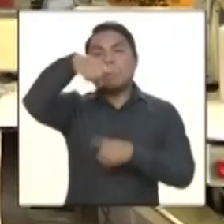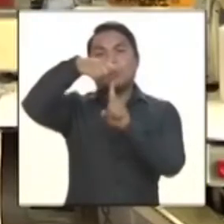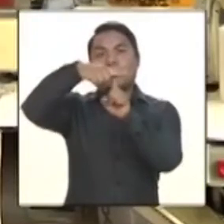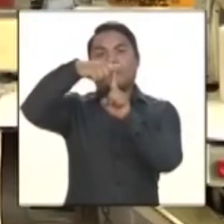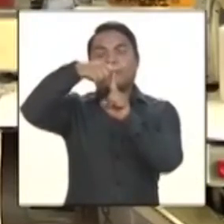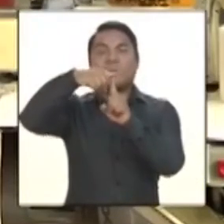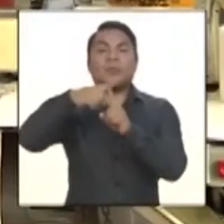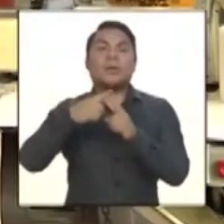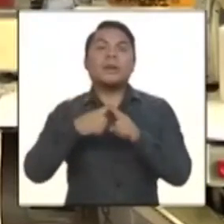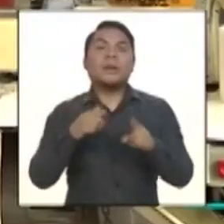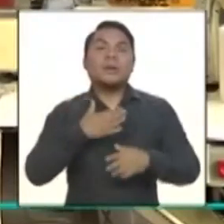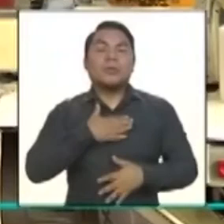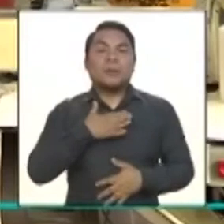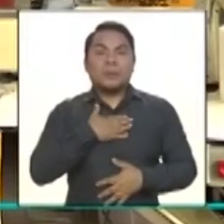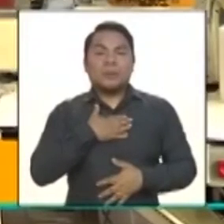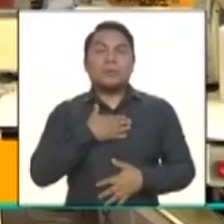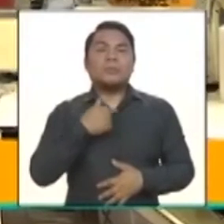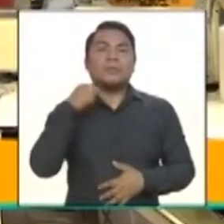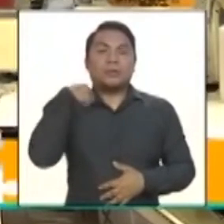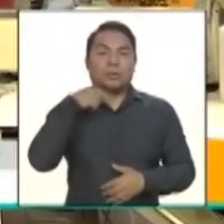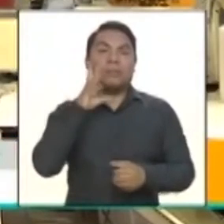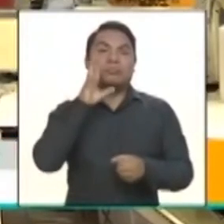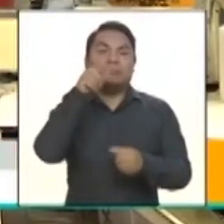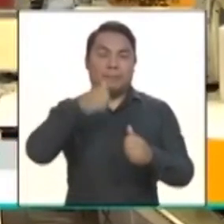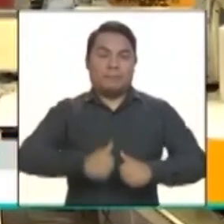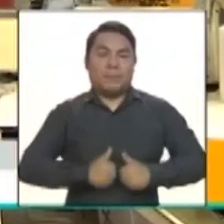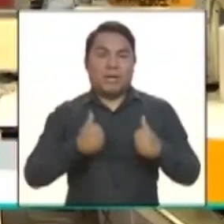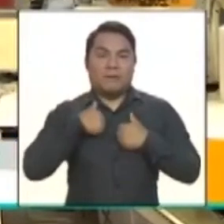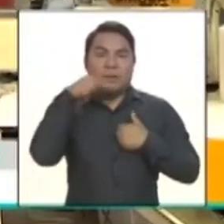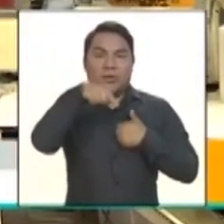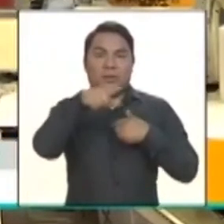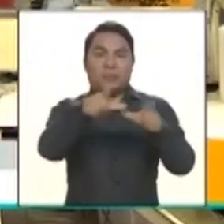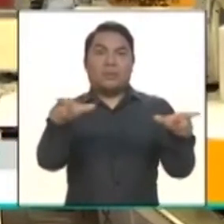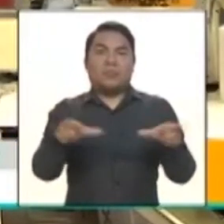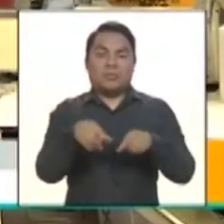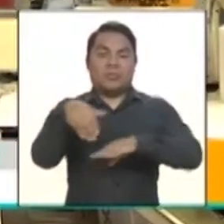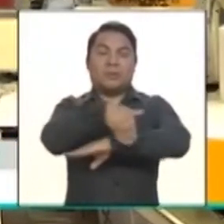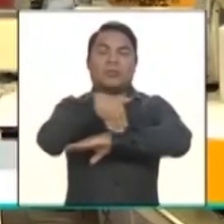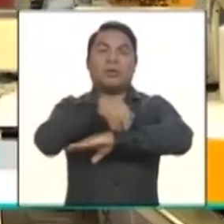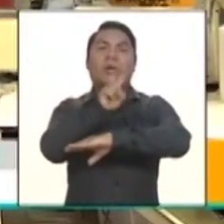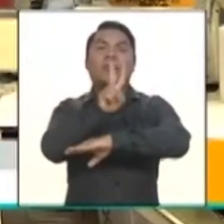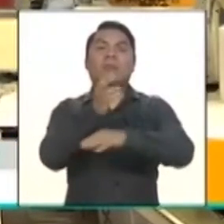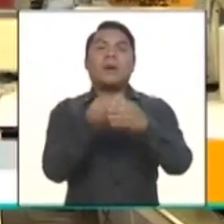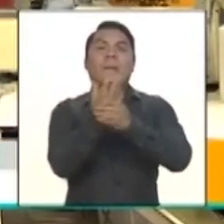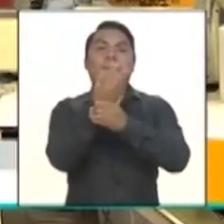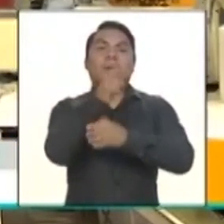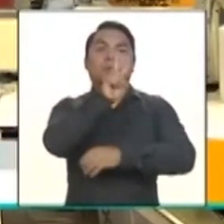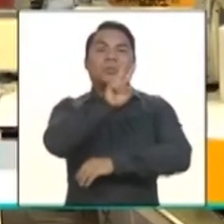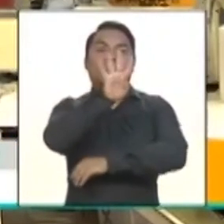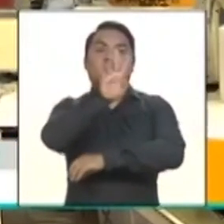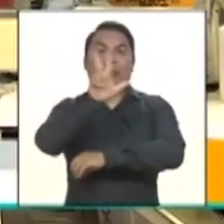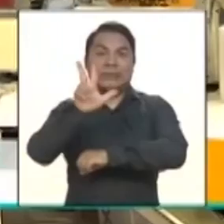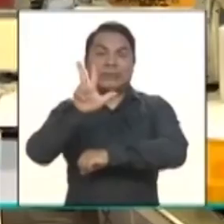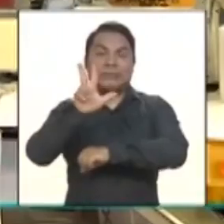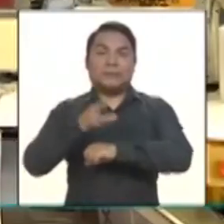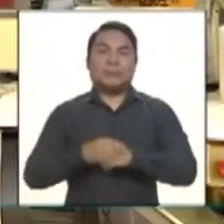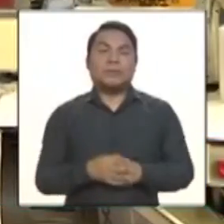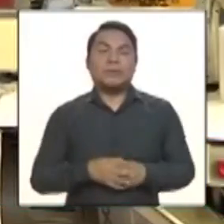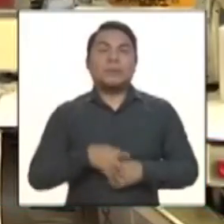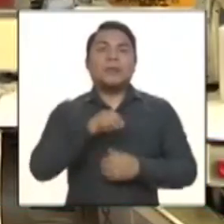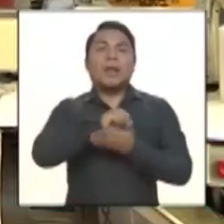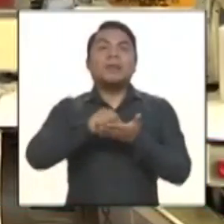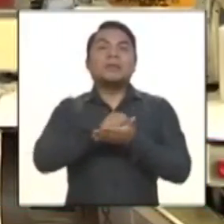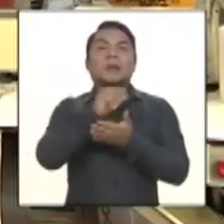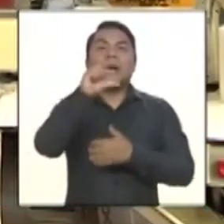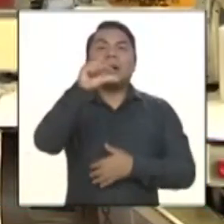este, pertenece a ese distrito y estoy en la calle 2 de mayo, 243, este, en San